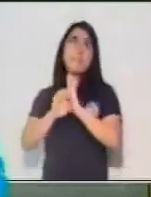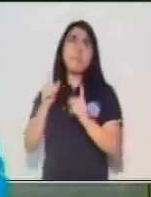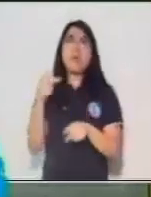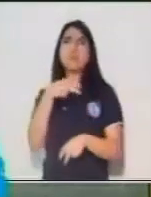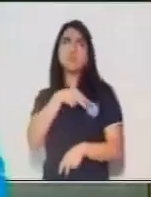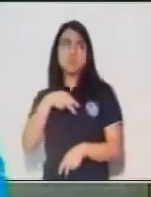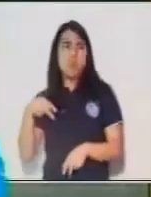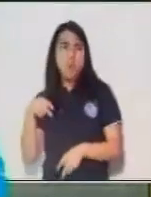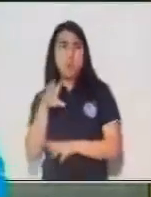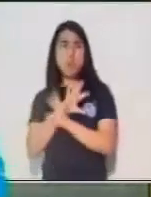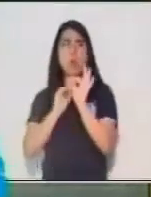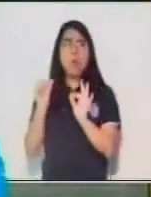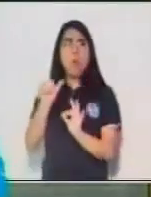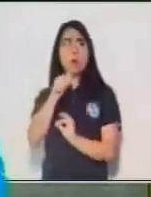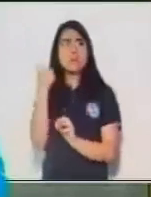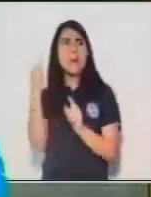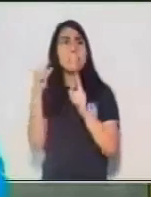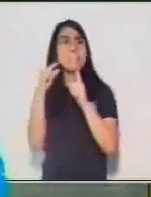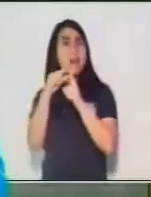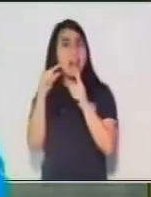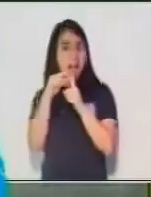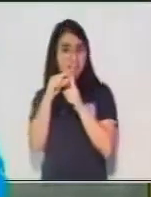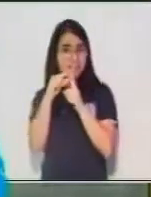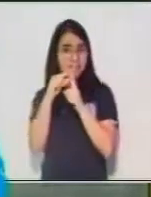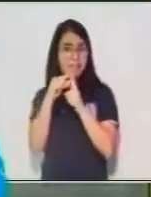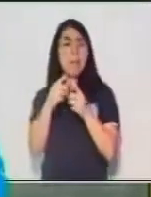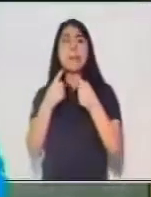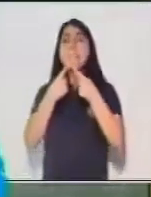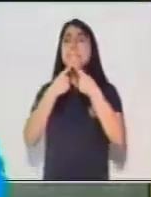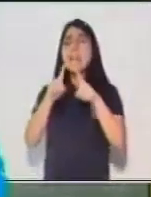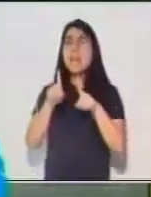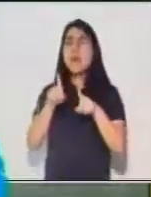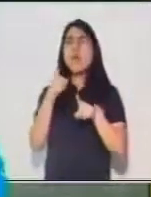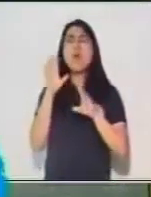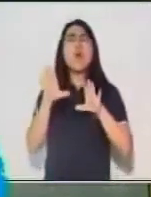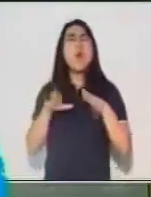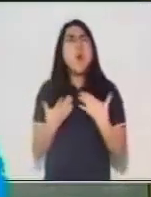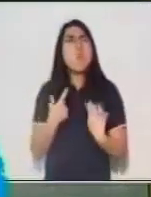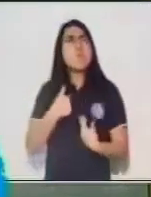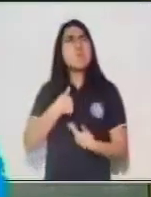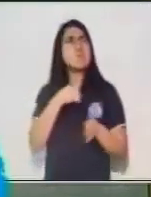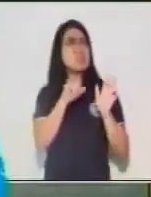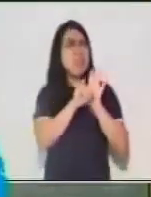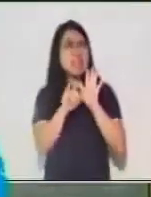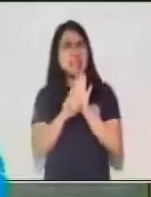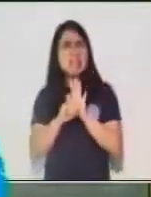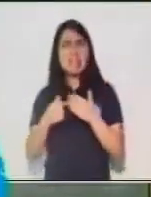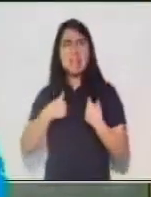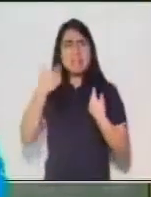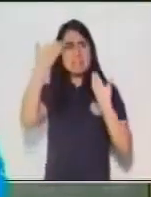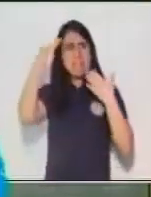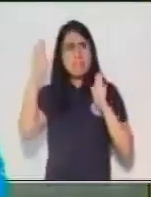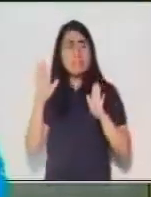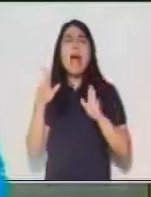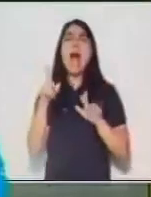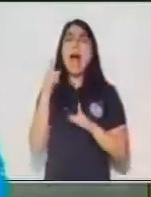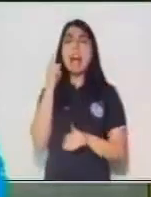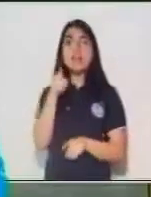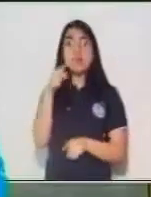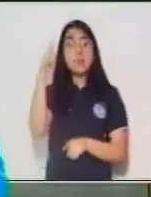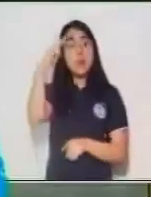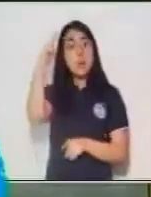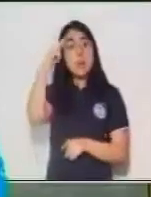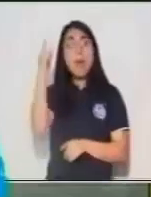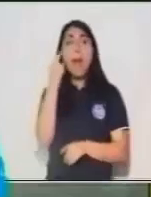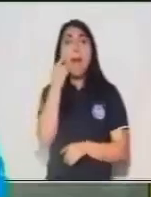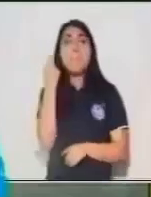que es un modificador indirecto. No confundir con núcleo del sujeto, porque la palabra de enlace